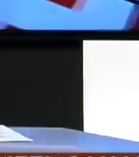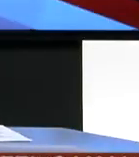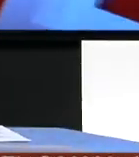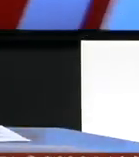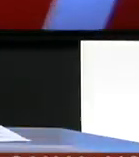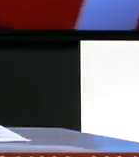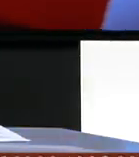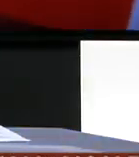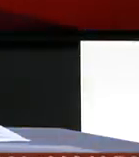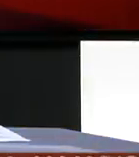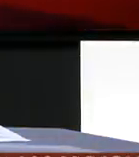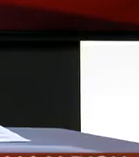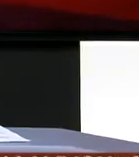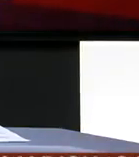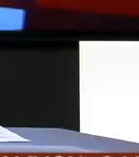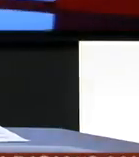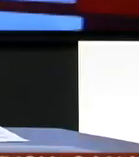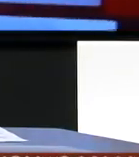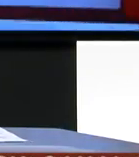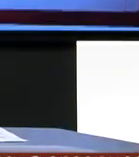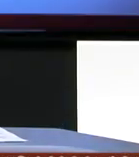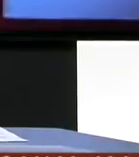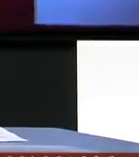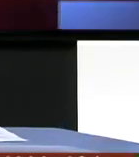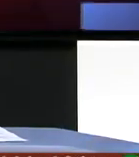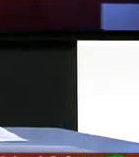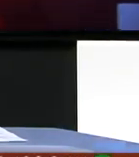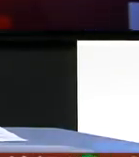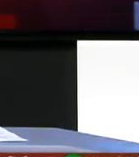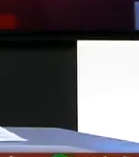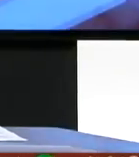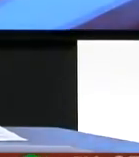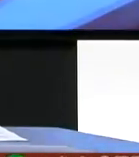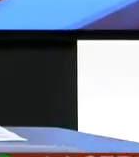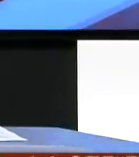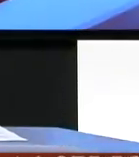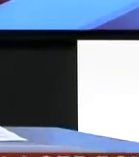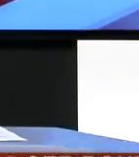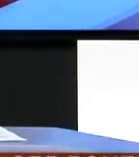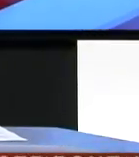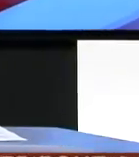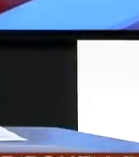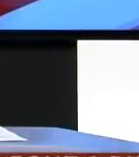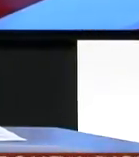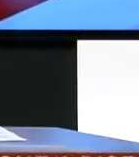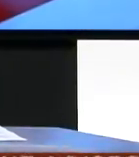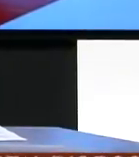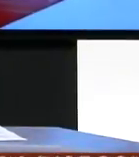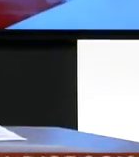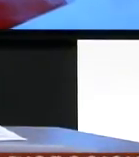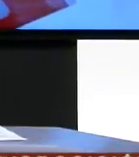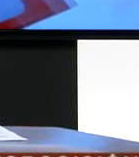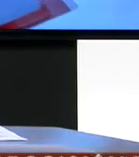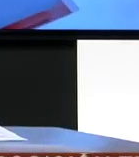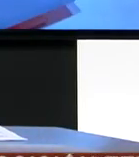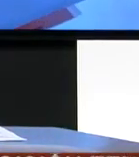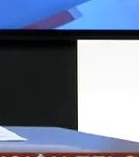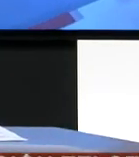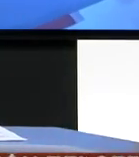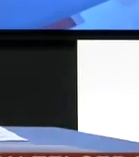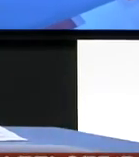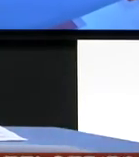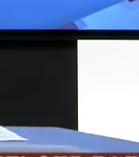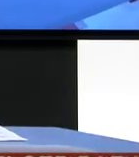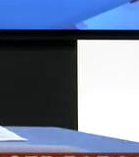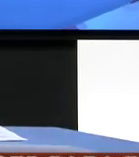gracias Ana Cristina muy interesante su sección y bienvenida después de haber estado la semana toda la semana pasada allá en Guadalajara en este importante